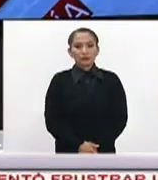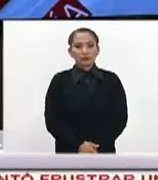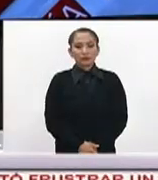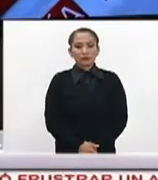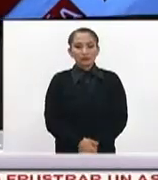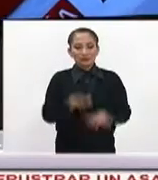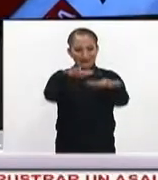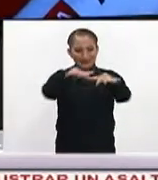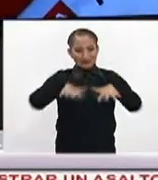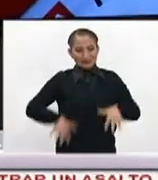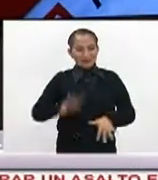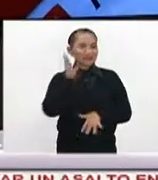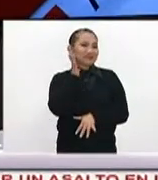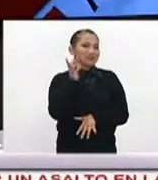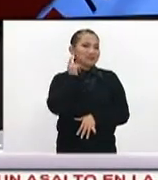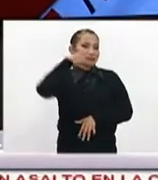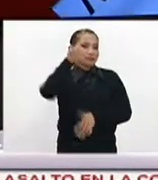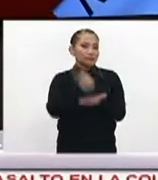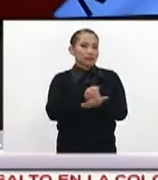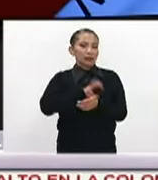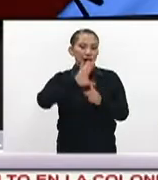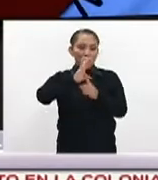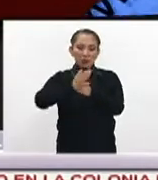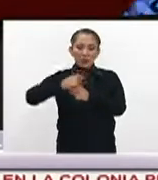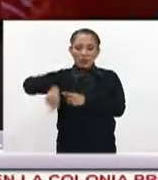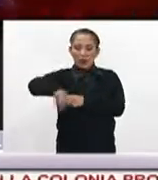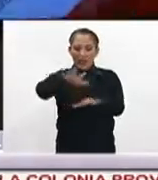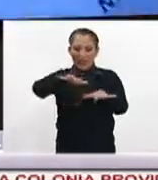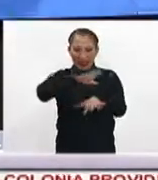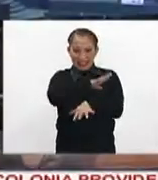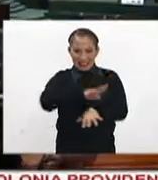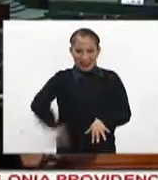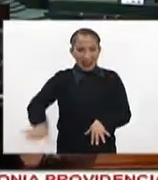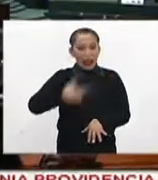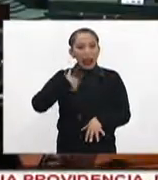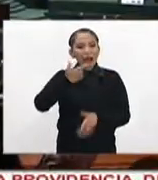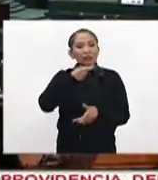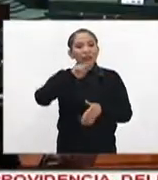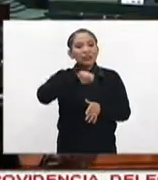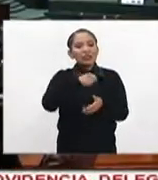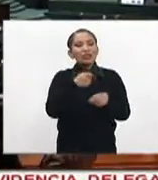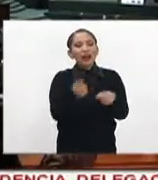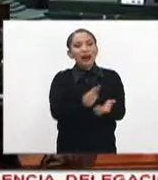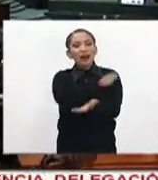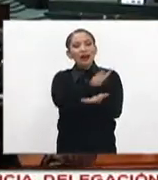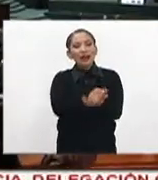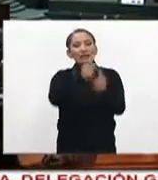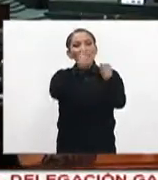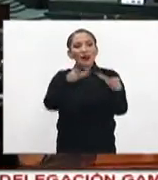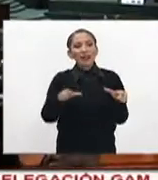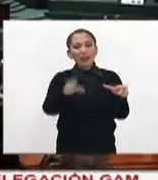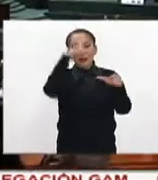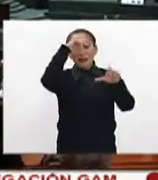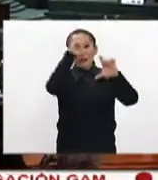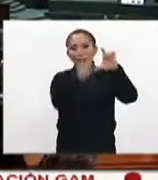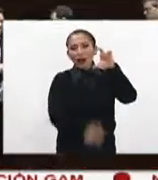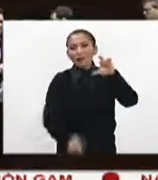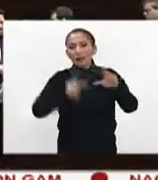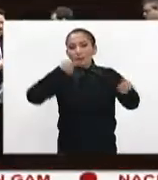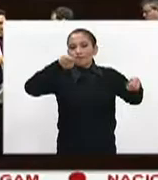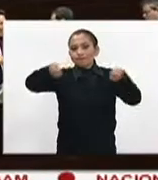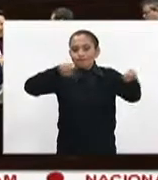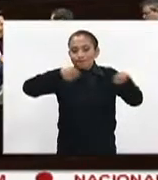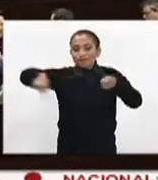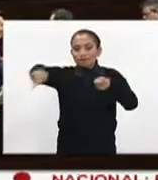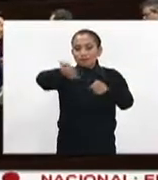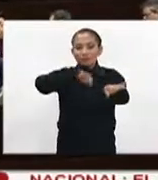El Pleno de la Cámara de Diputados aprobó en lo general y en lo particular el proyecto de decreto por el que se expide la Ley de Seguridad Interior con la que se regula la